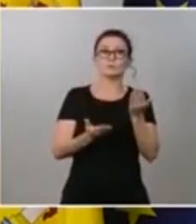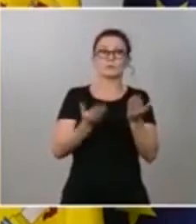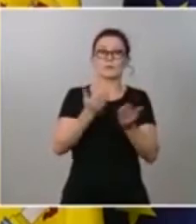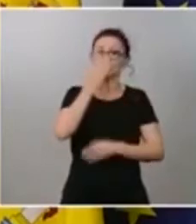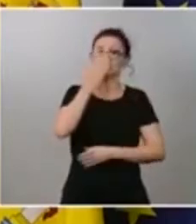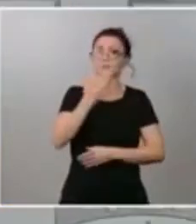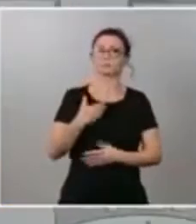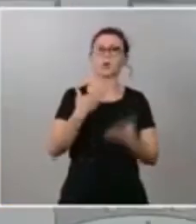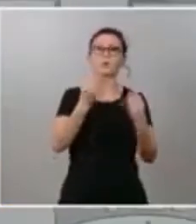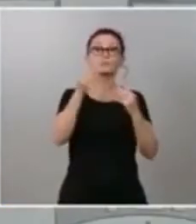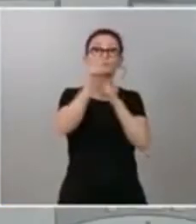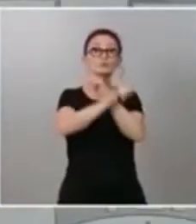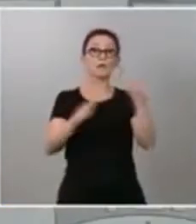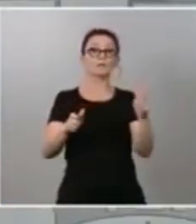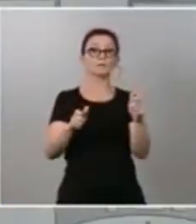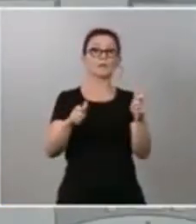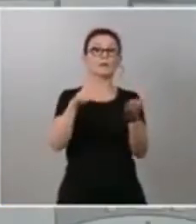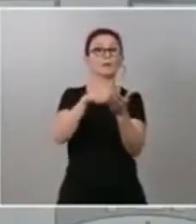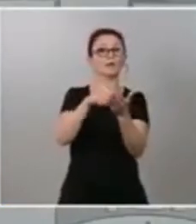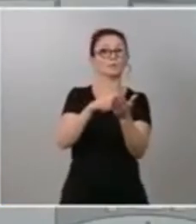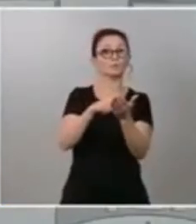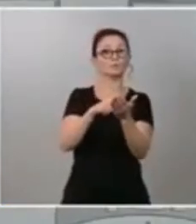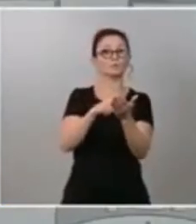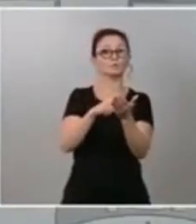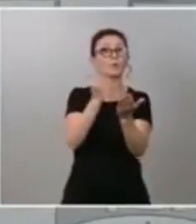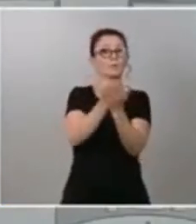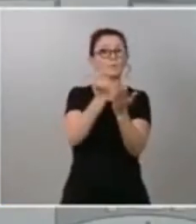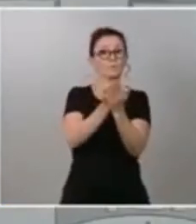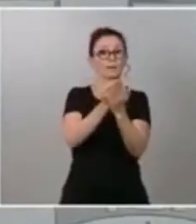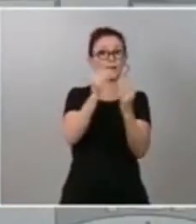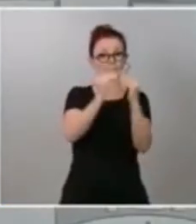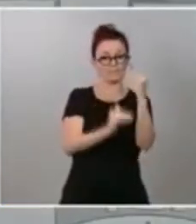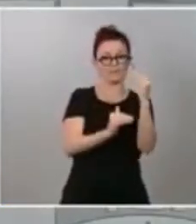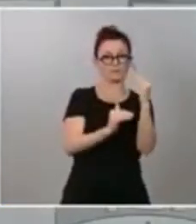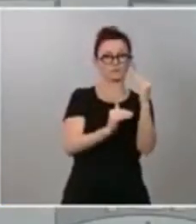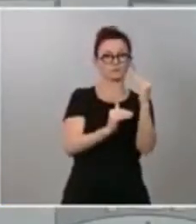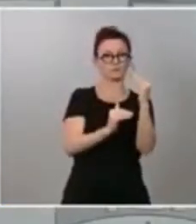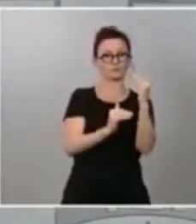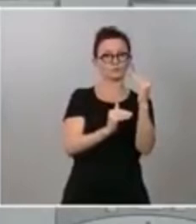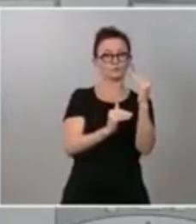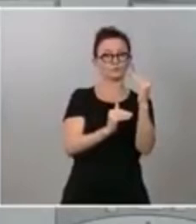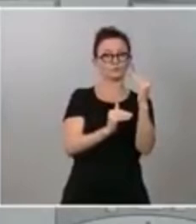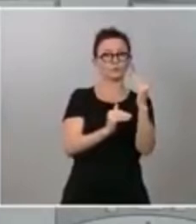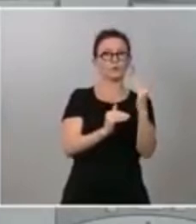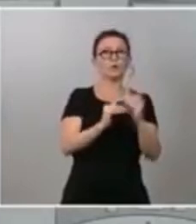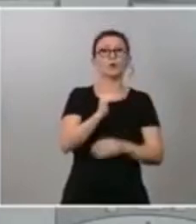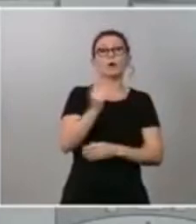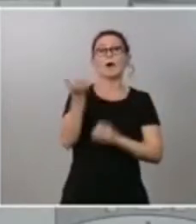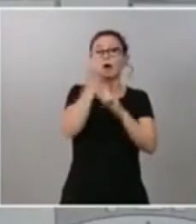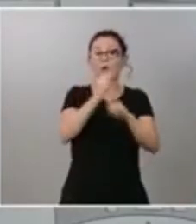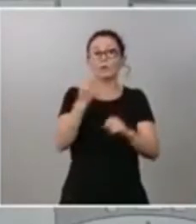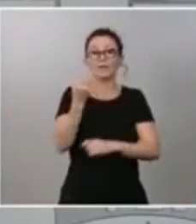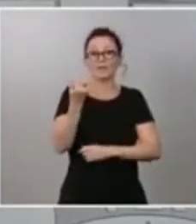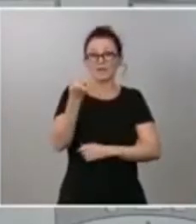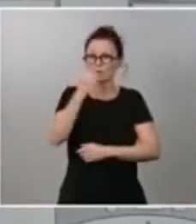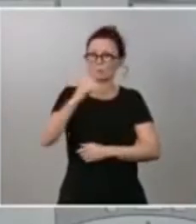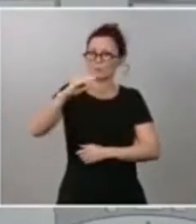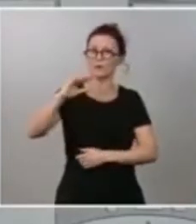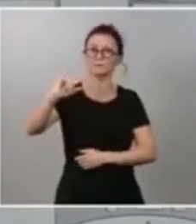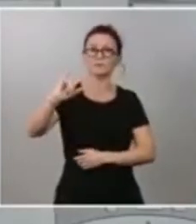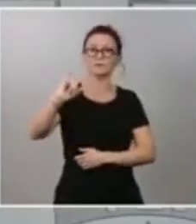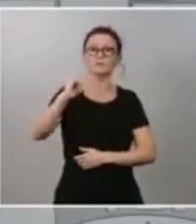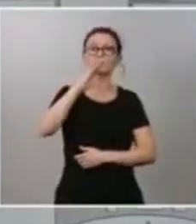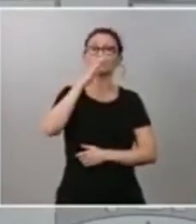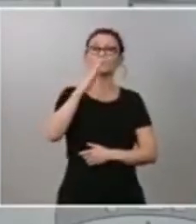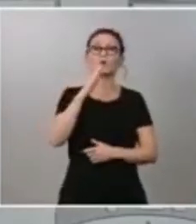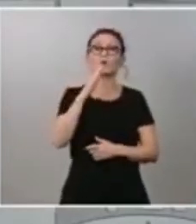pagan menos impuestos que otras incluso siendo más ricas porque necesitamos pues lógicamente tener una